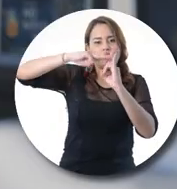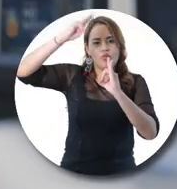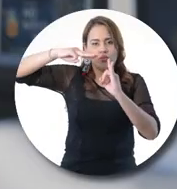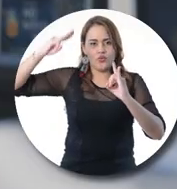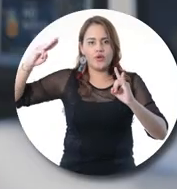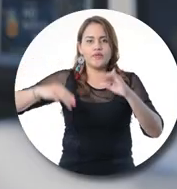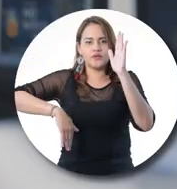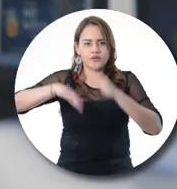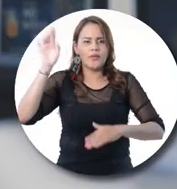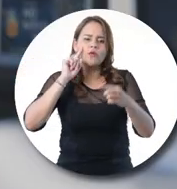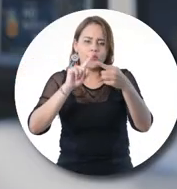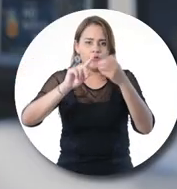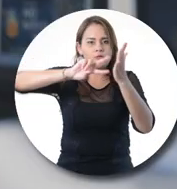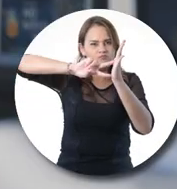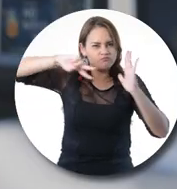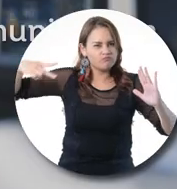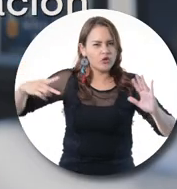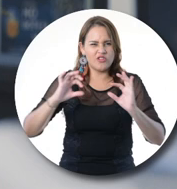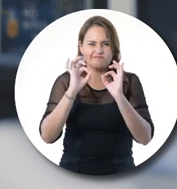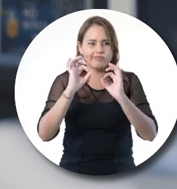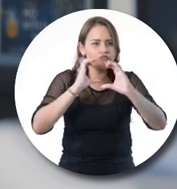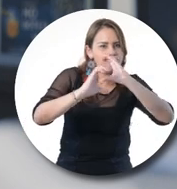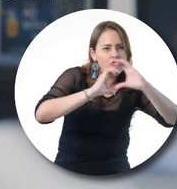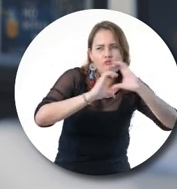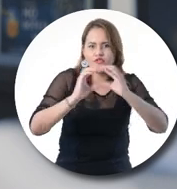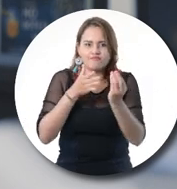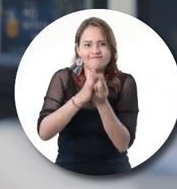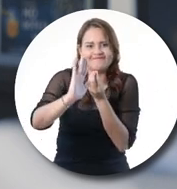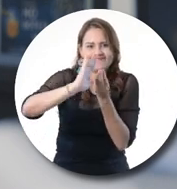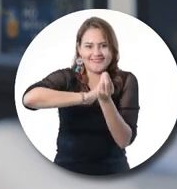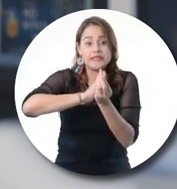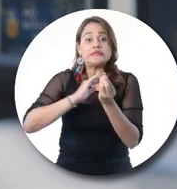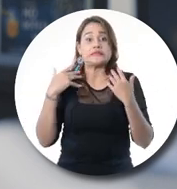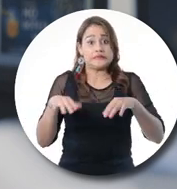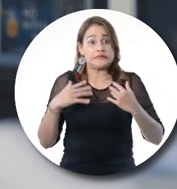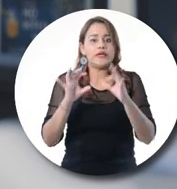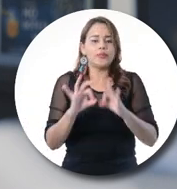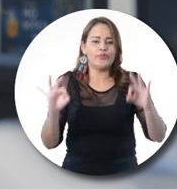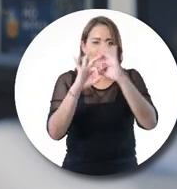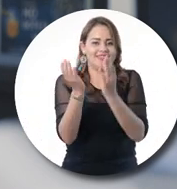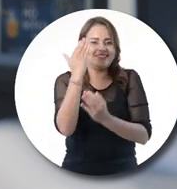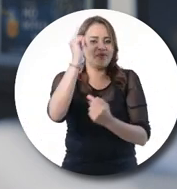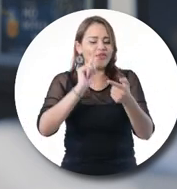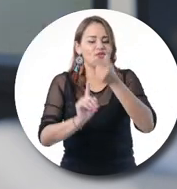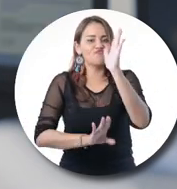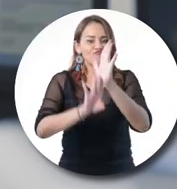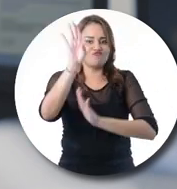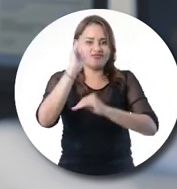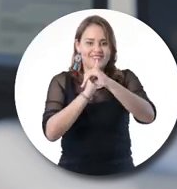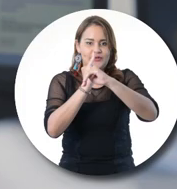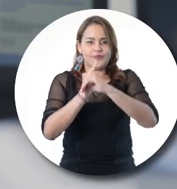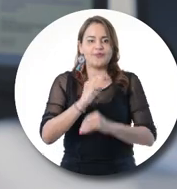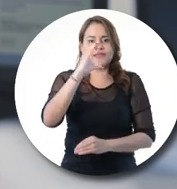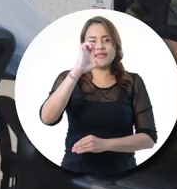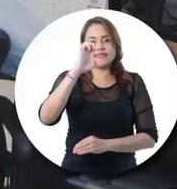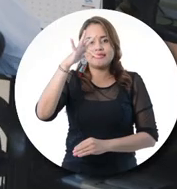La Universidad del Magdalena estableció el uso eficiente de las tecnologías de la información y la comunicación TIC, como una de las políticas de desarrollo